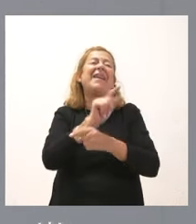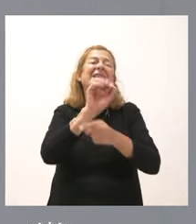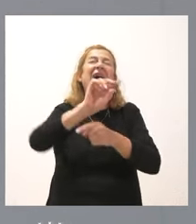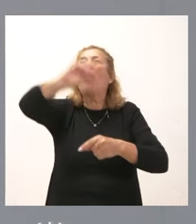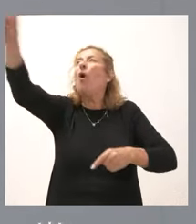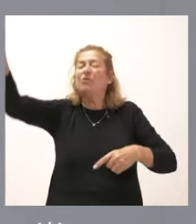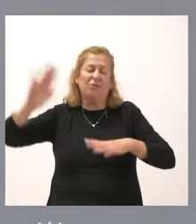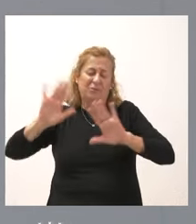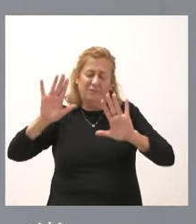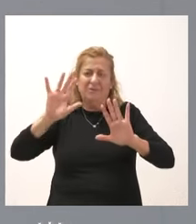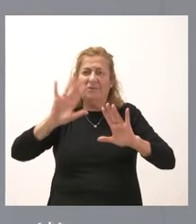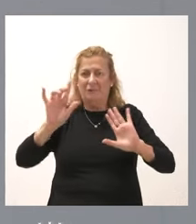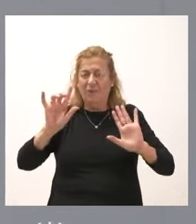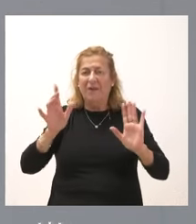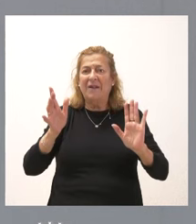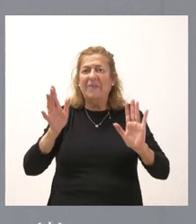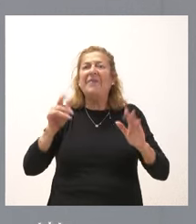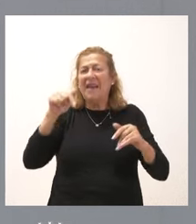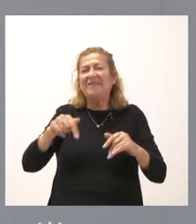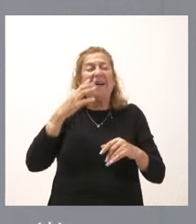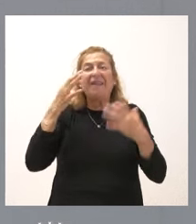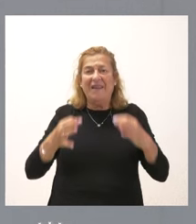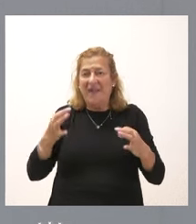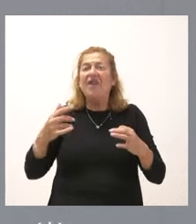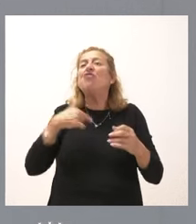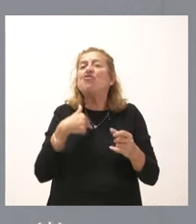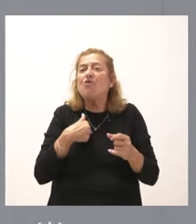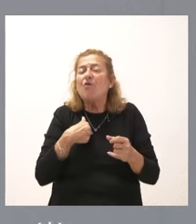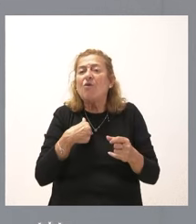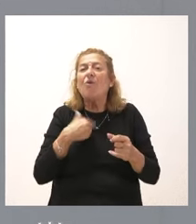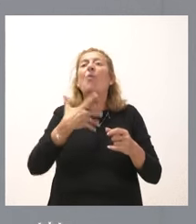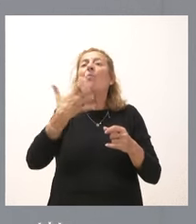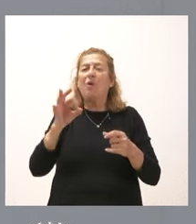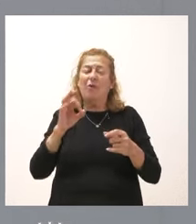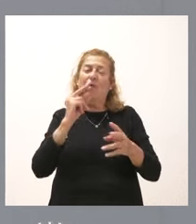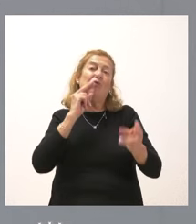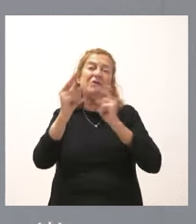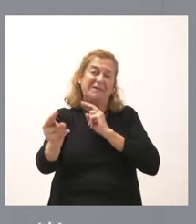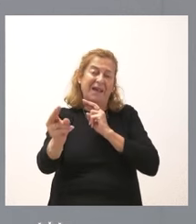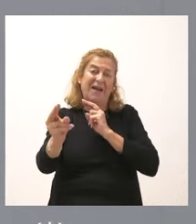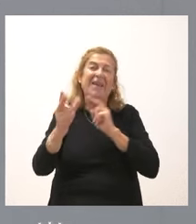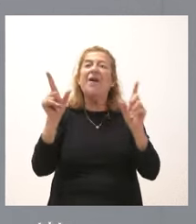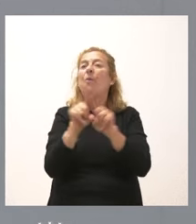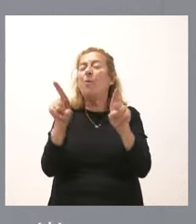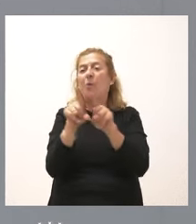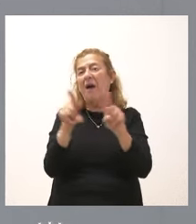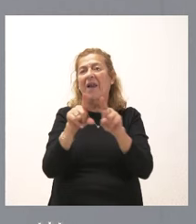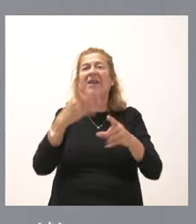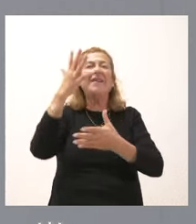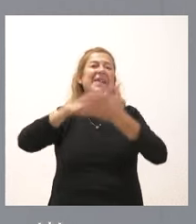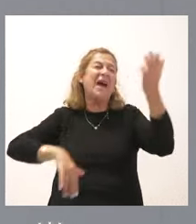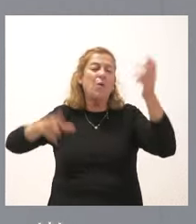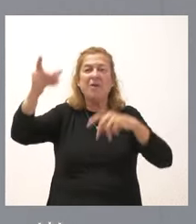territorios. Esta es la realidad. Nosotros podríamos contestarle que, al igual que Cataluña